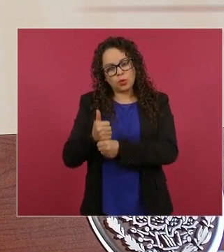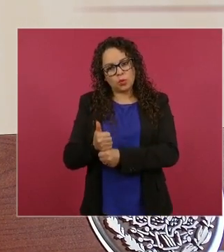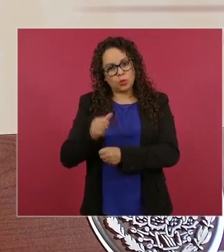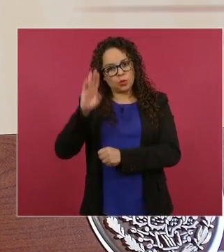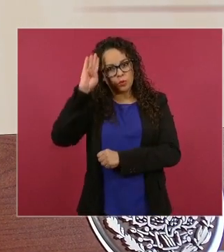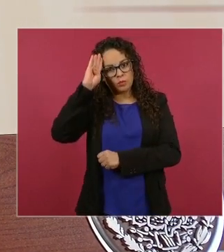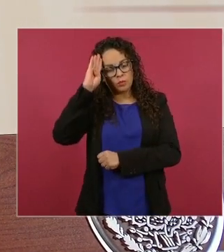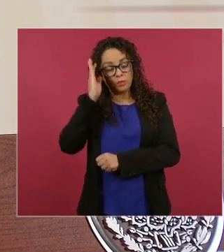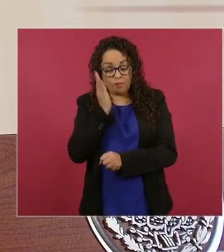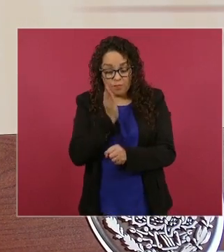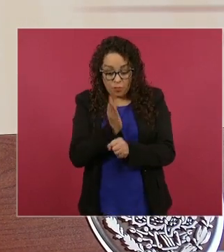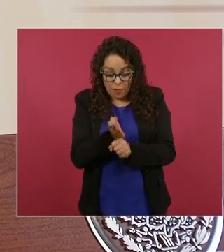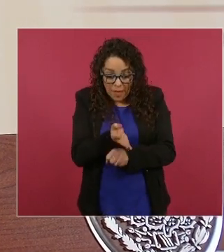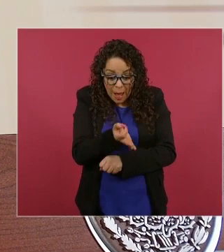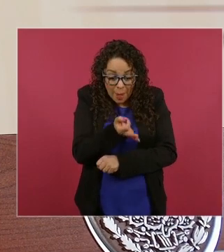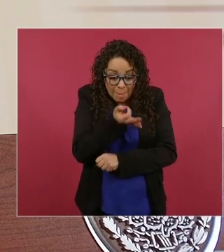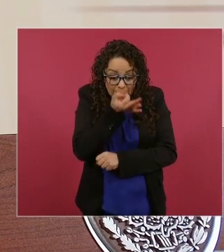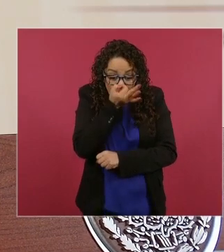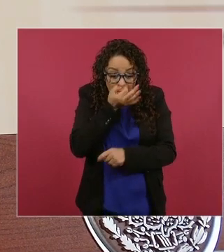transformación,